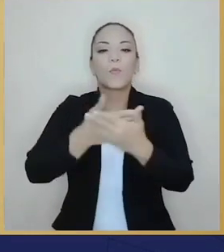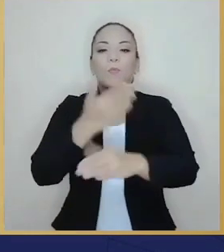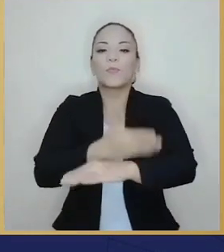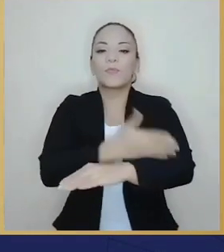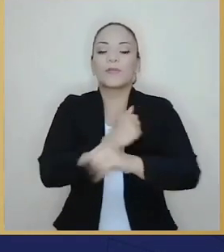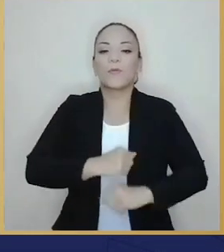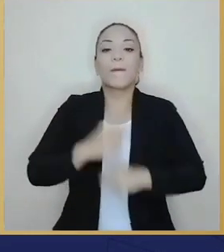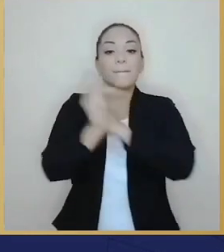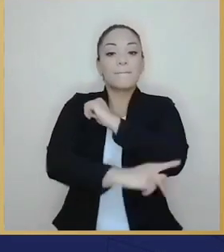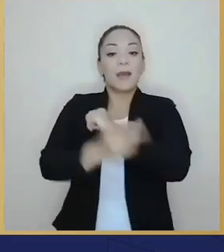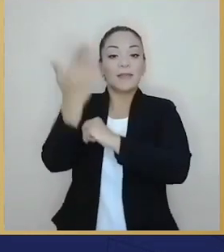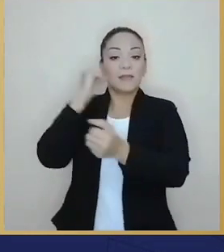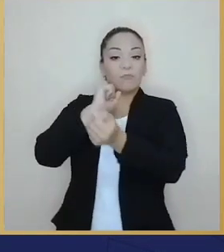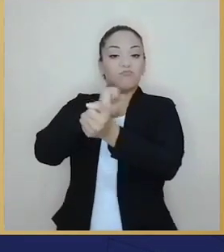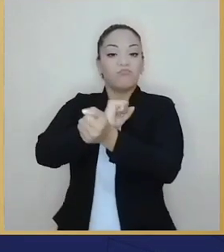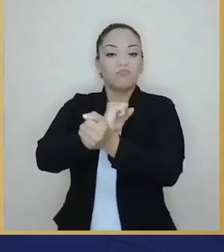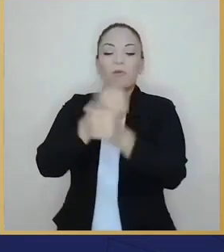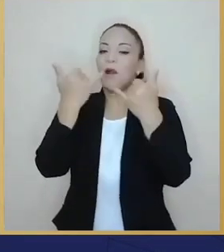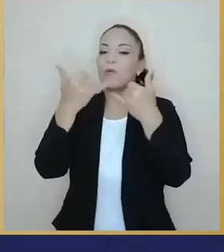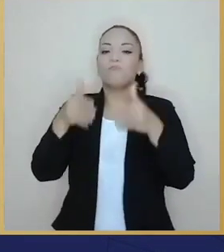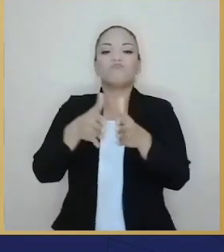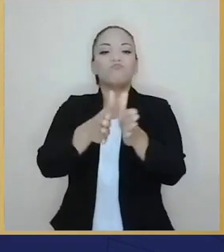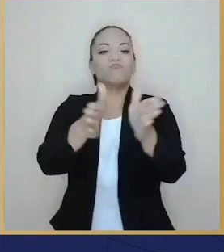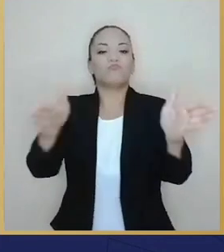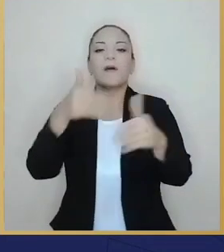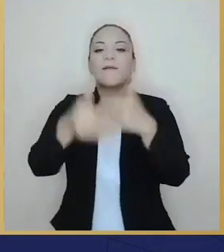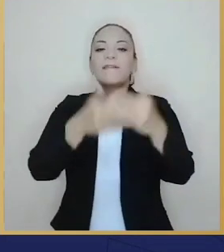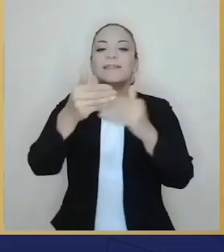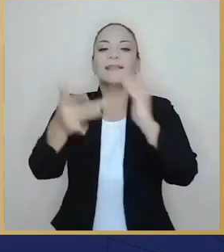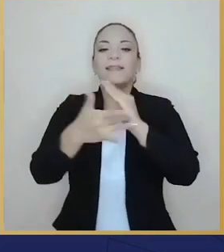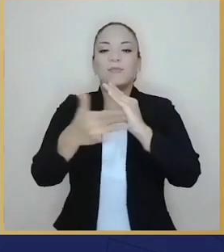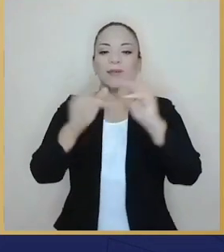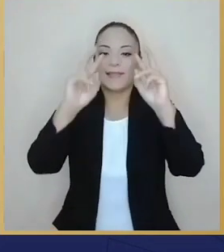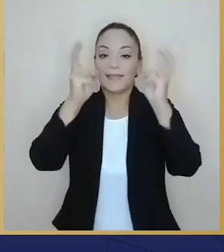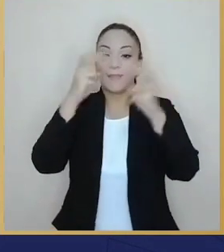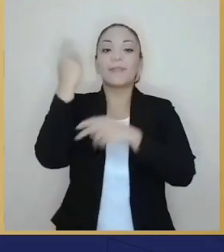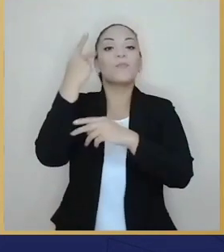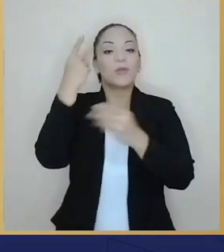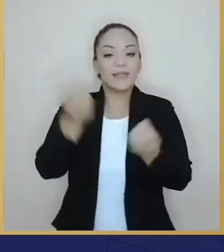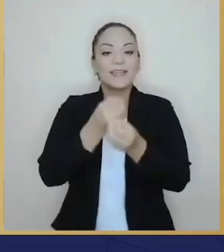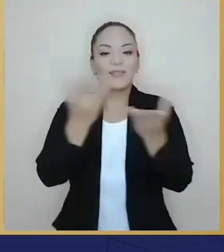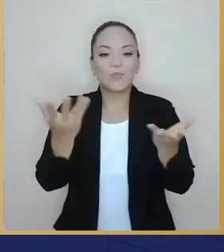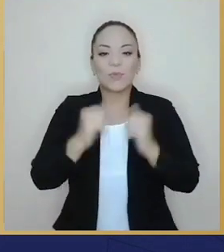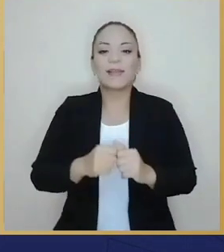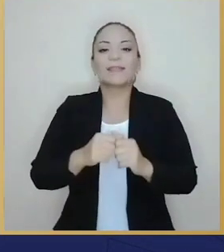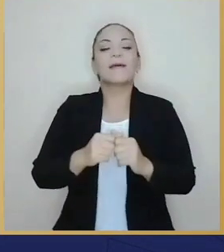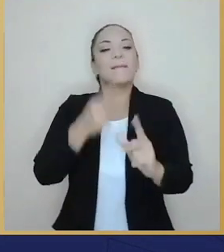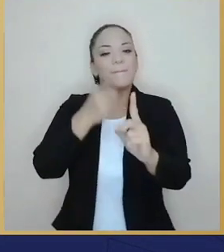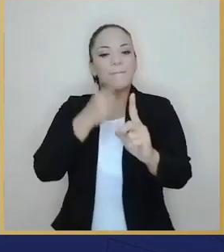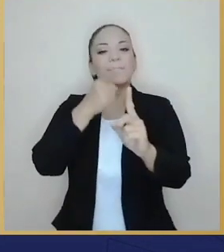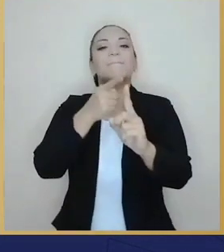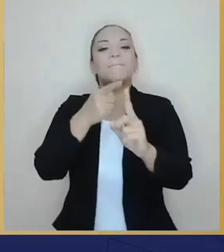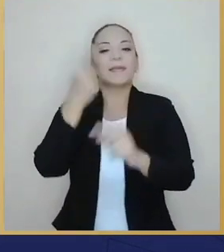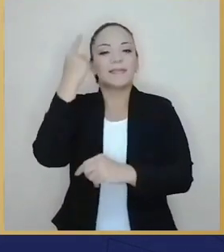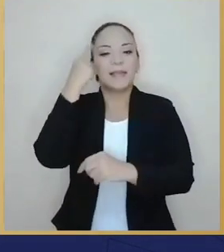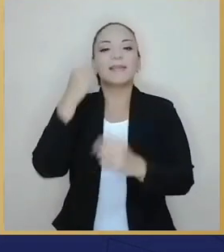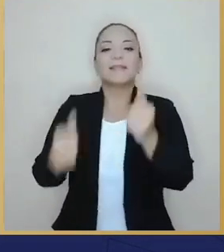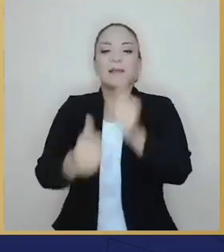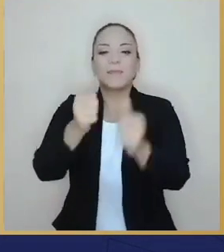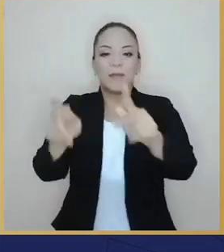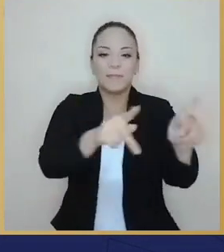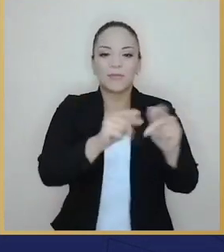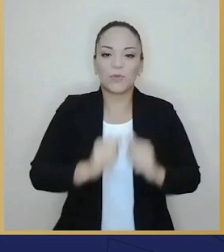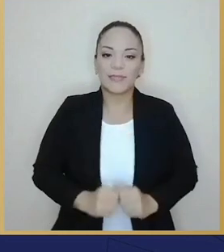que dejó las ataduras del pasado y se abre paso al avance tecnológico en materia de políticas públicas pensadas en la gran mayoría.